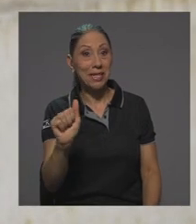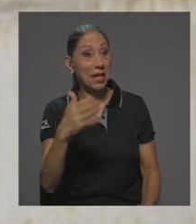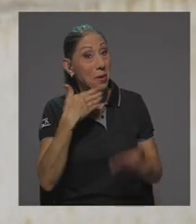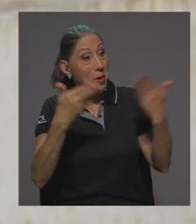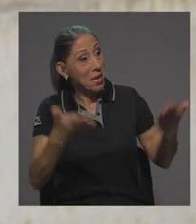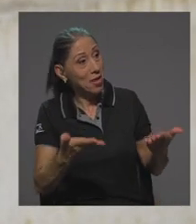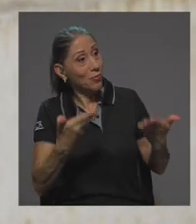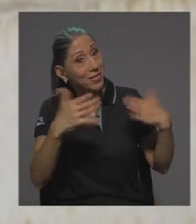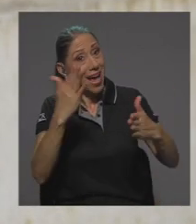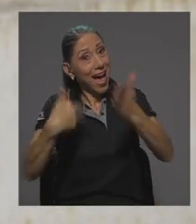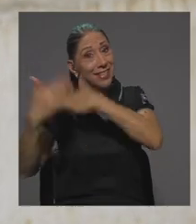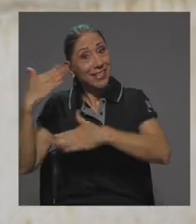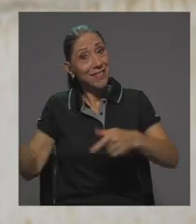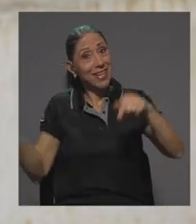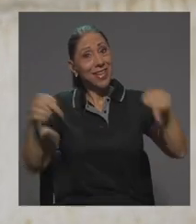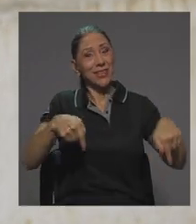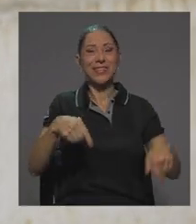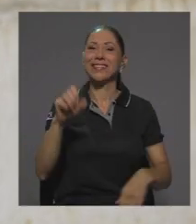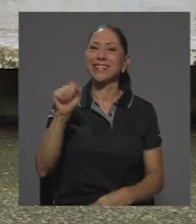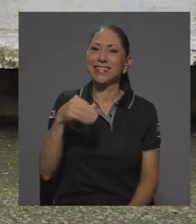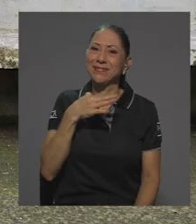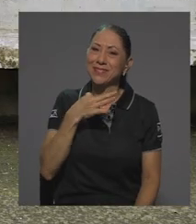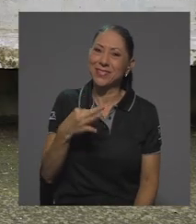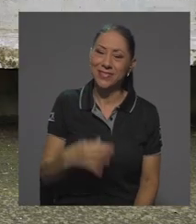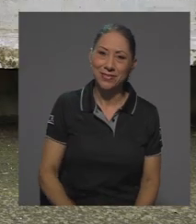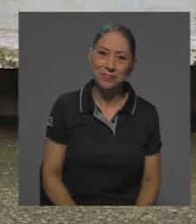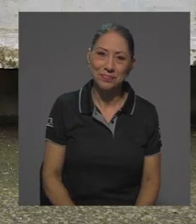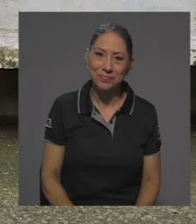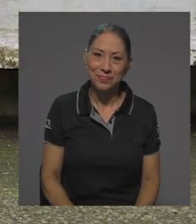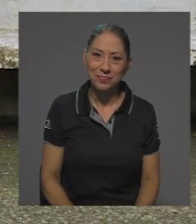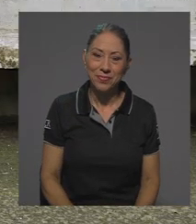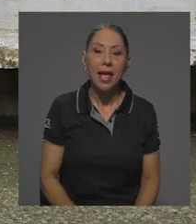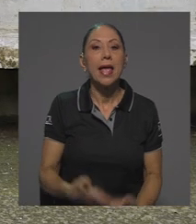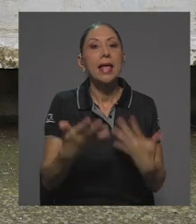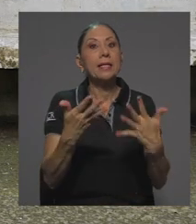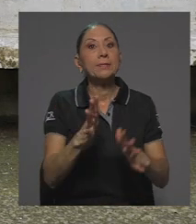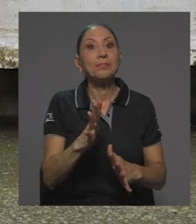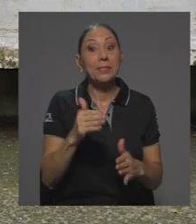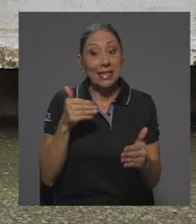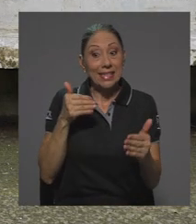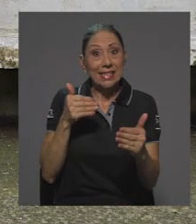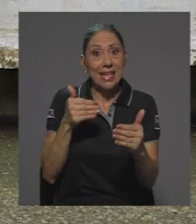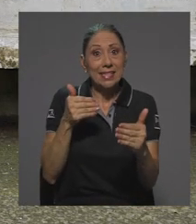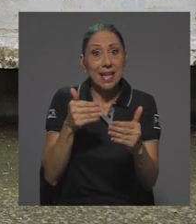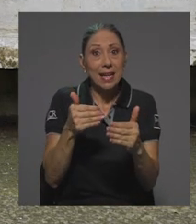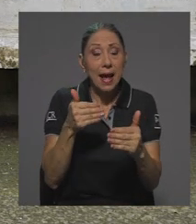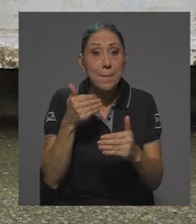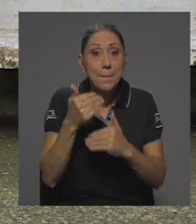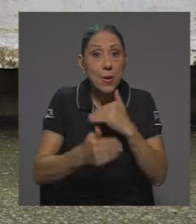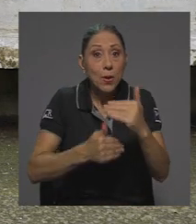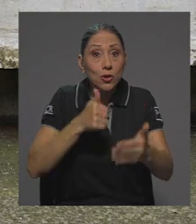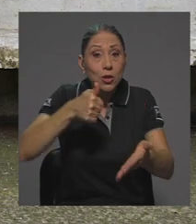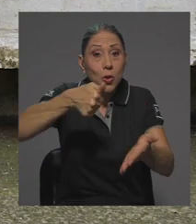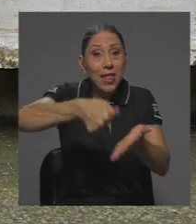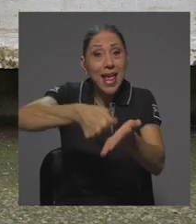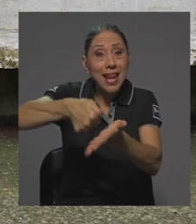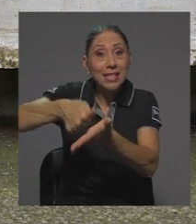Desde la U nuevamente, porque ya has estado por aquí en otras ocasiones. Sí, mucho gusto. Cristian, vamos a hablar, se acerca el proceso de